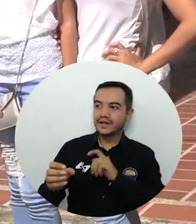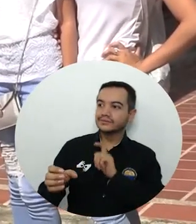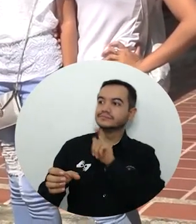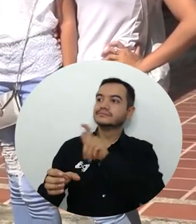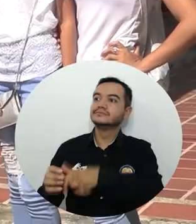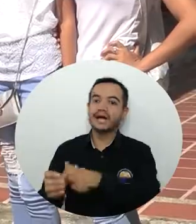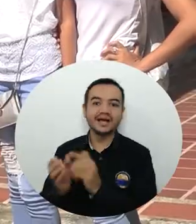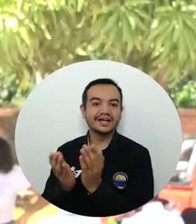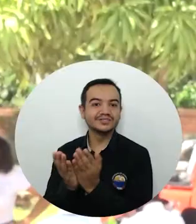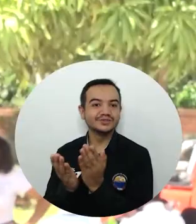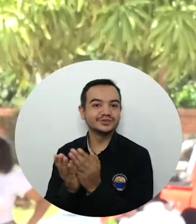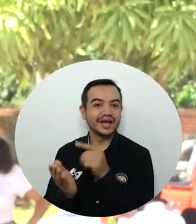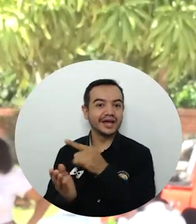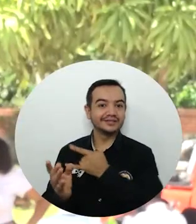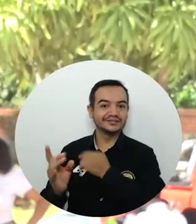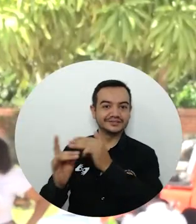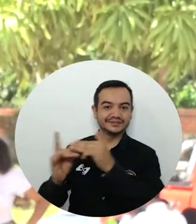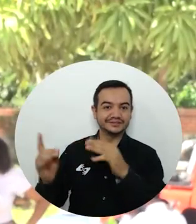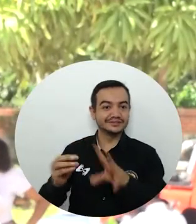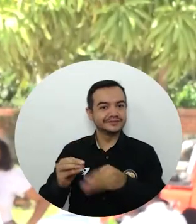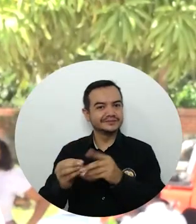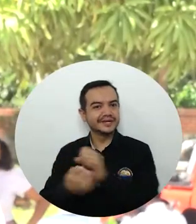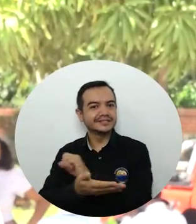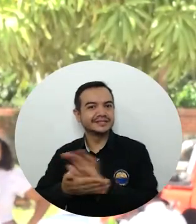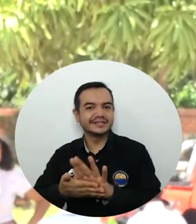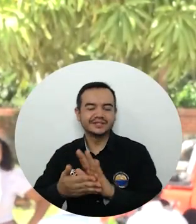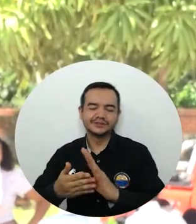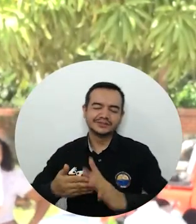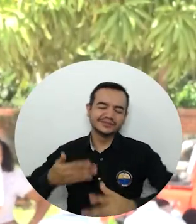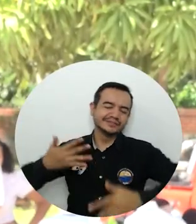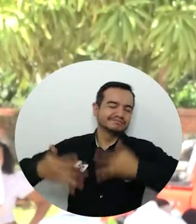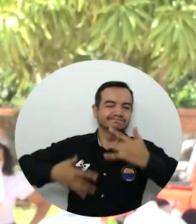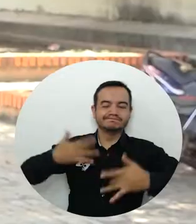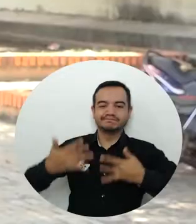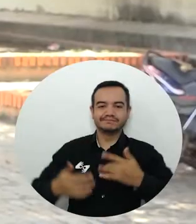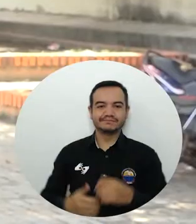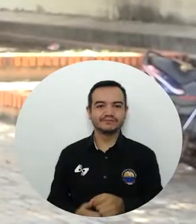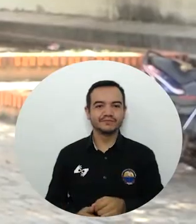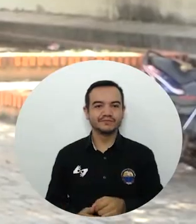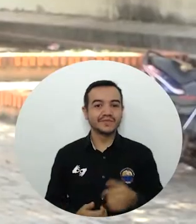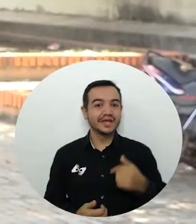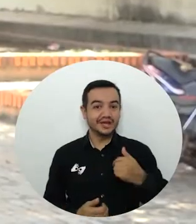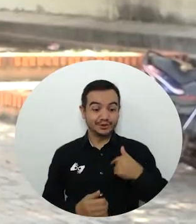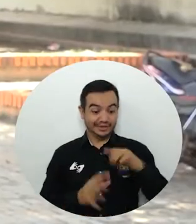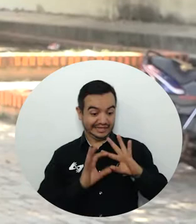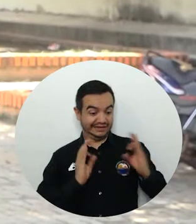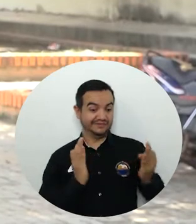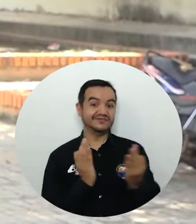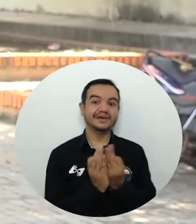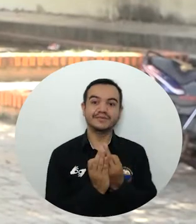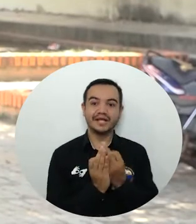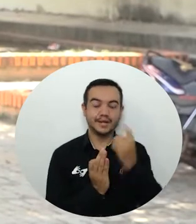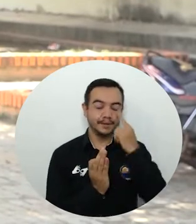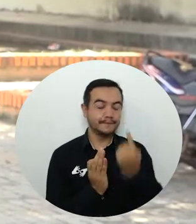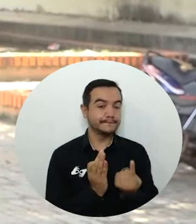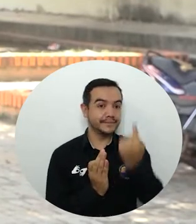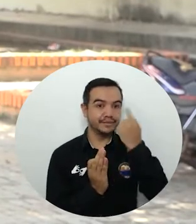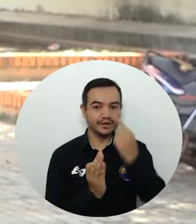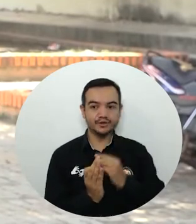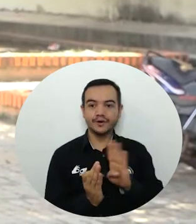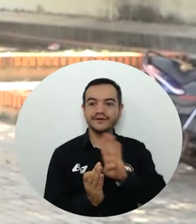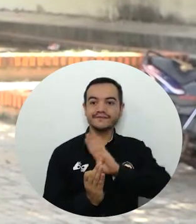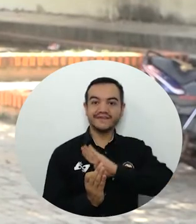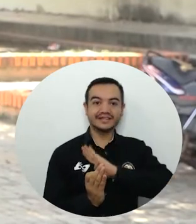la Universidad de Magdalena totalmente becado es una satisfacción muy grande. Yo soy como que la primera bachiller y voy a ser la primera